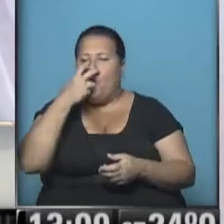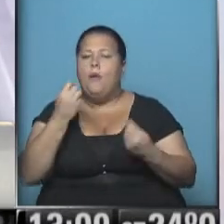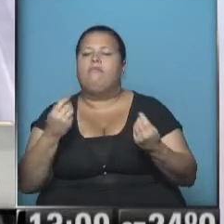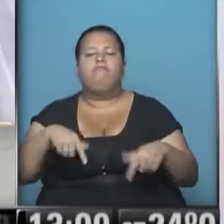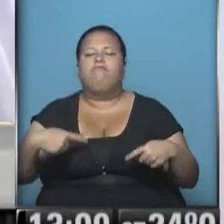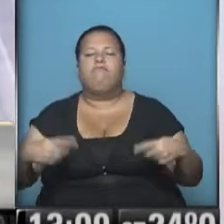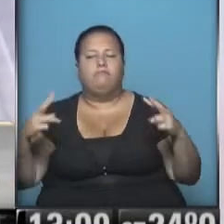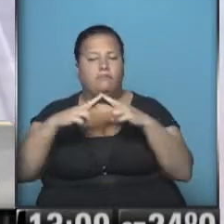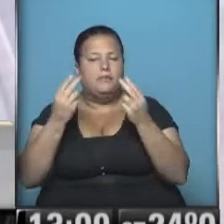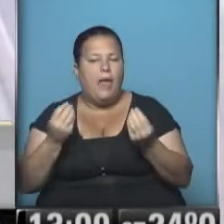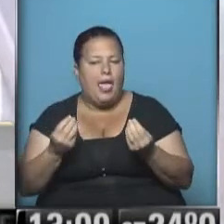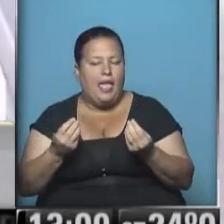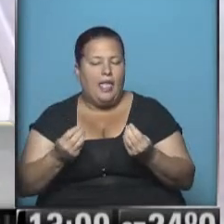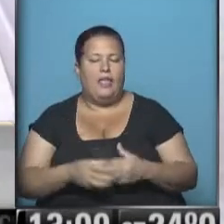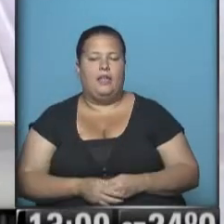en esta cumbre?